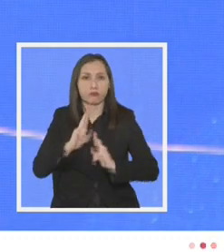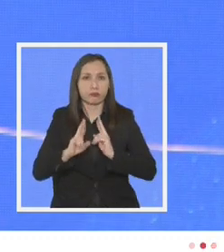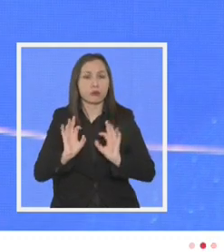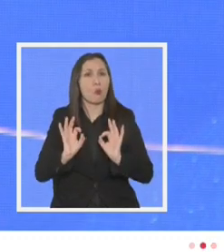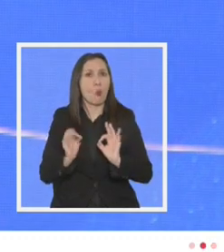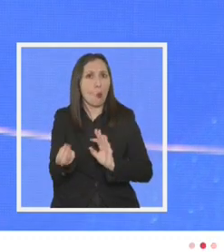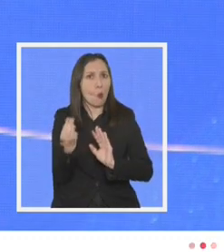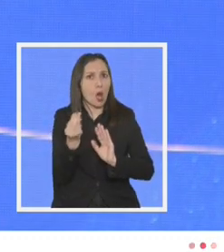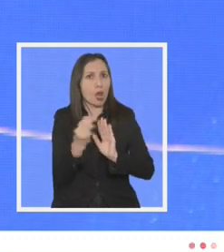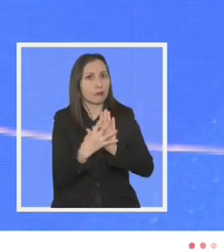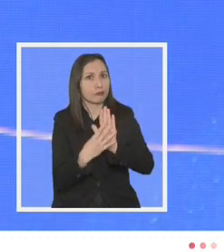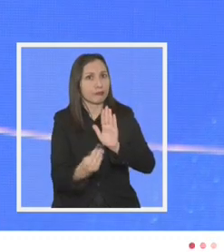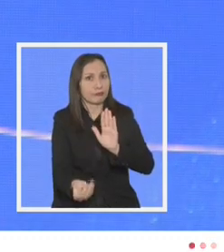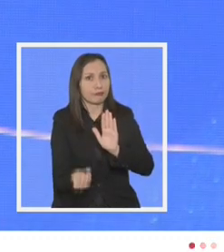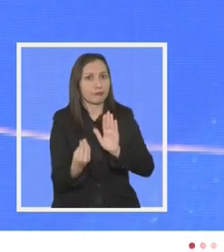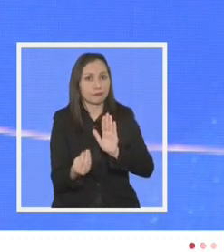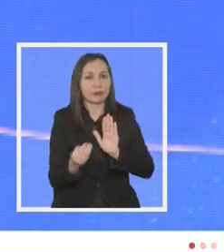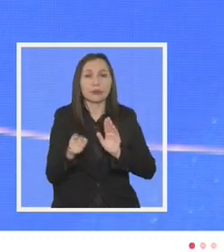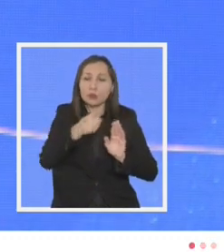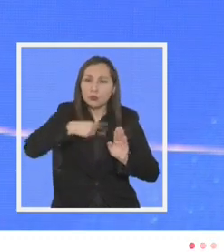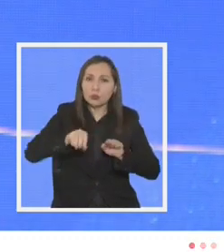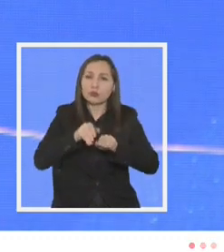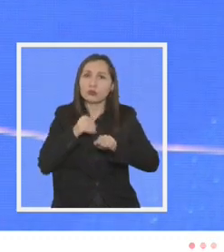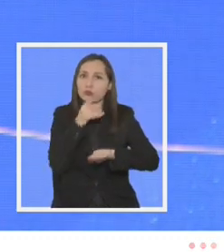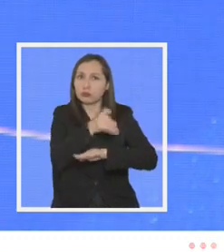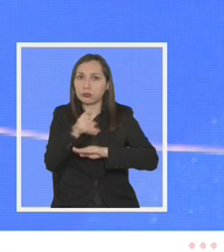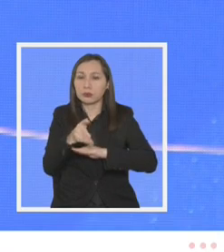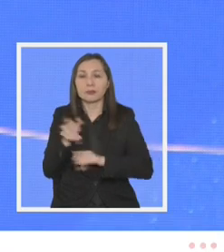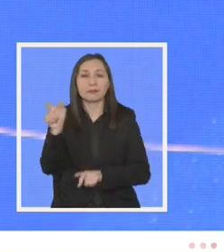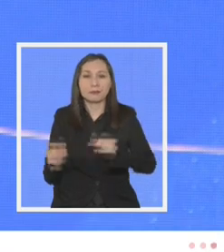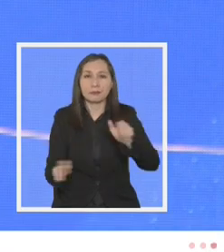ejemplar. Y estamos desplegando